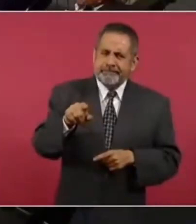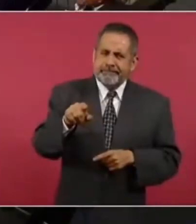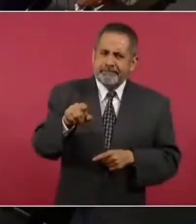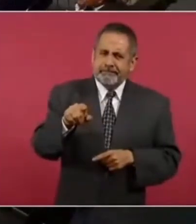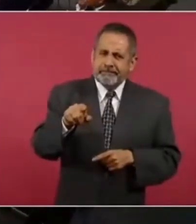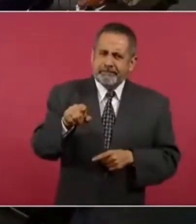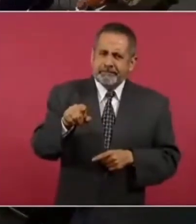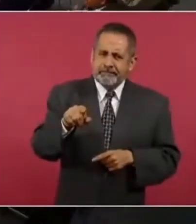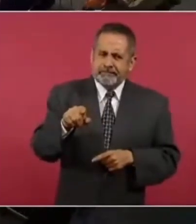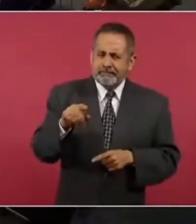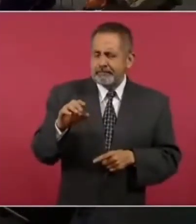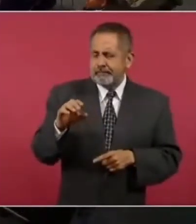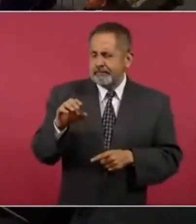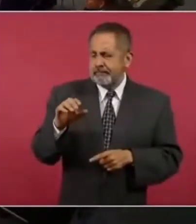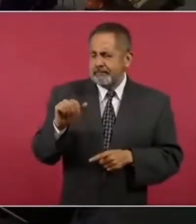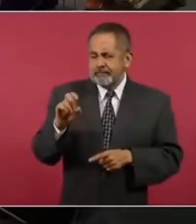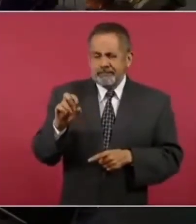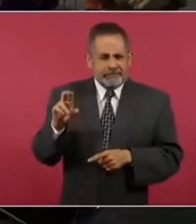Salmerón.